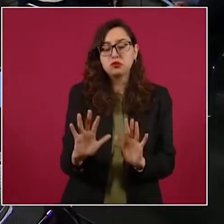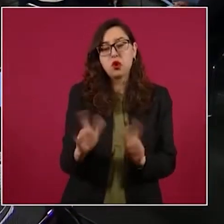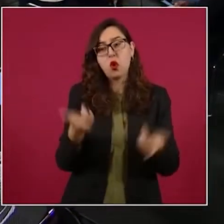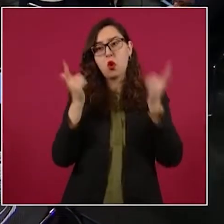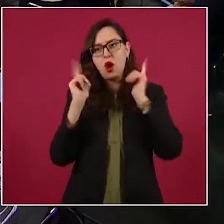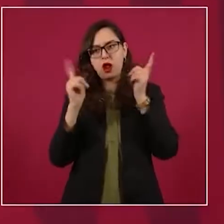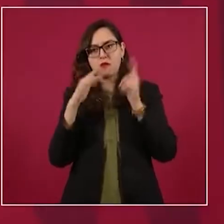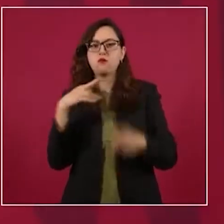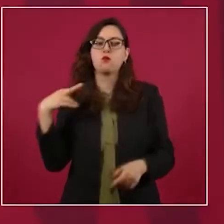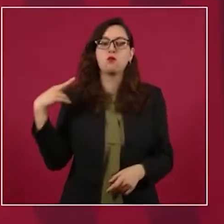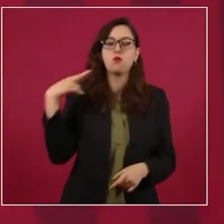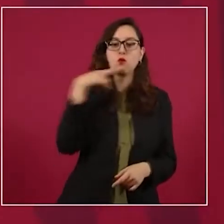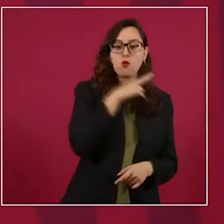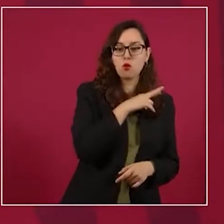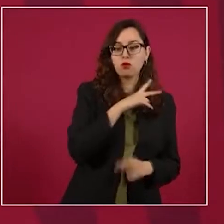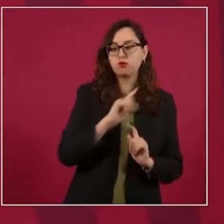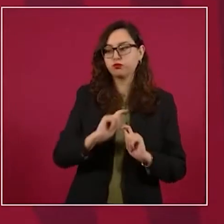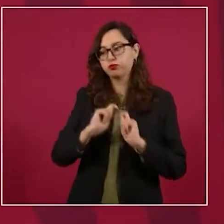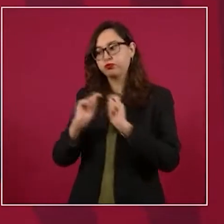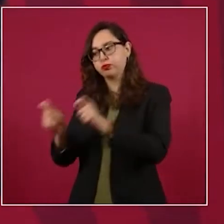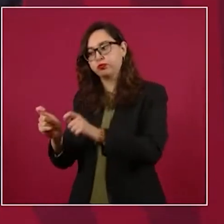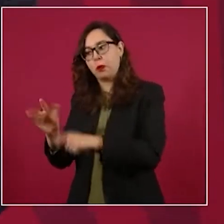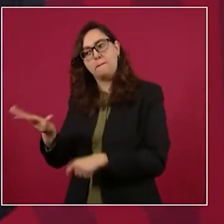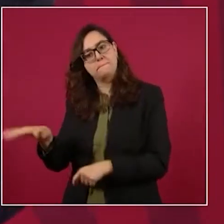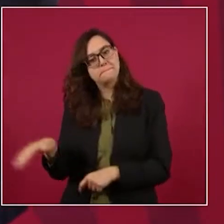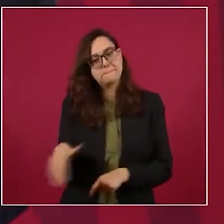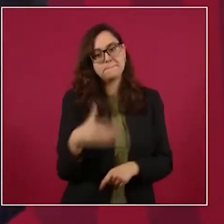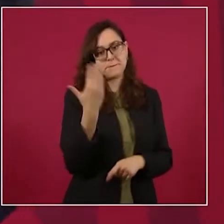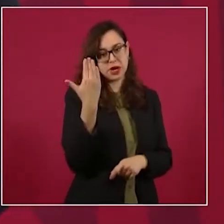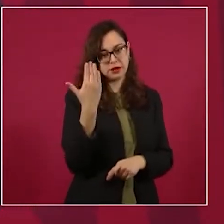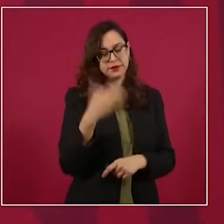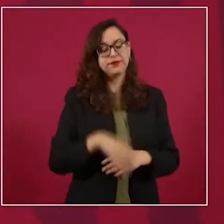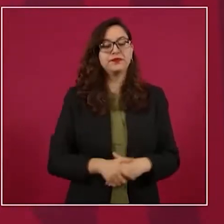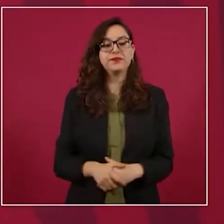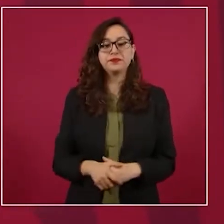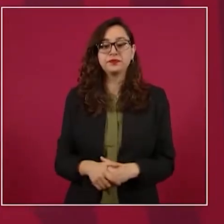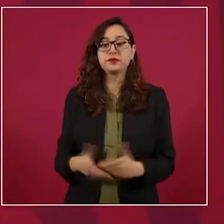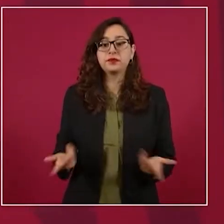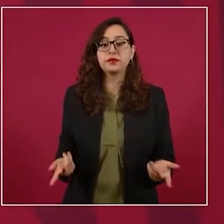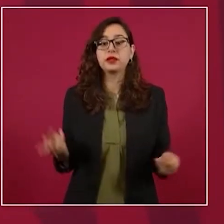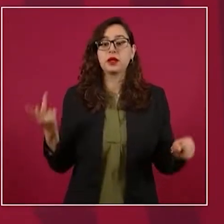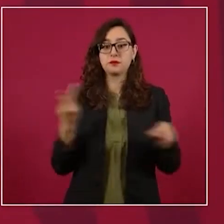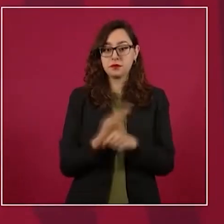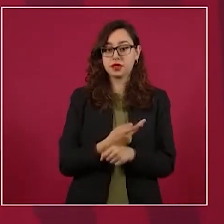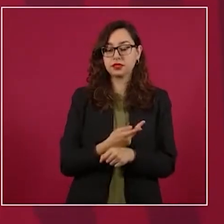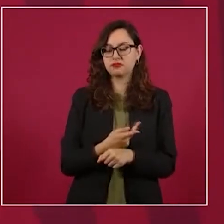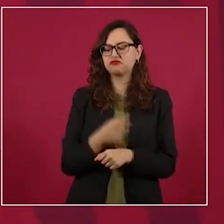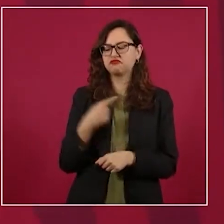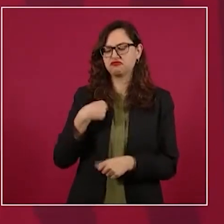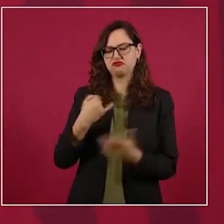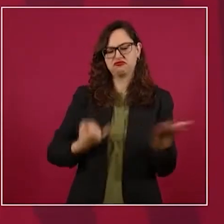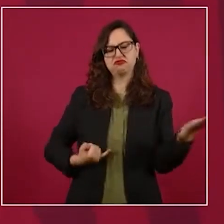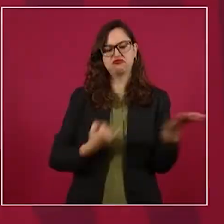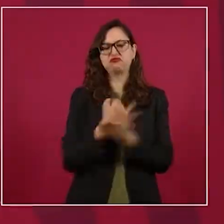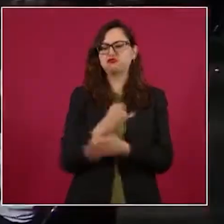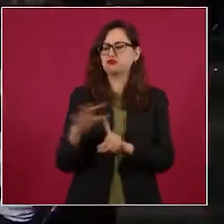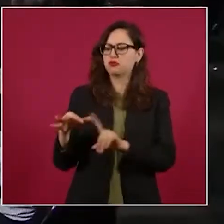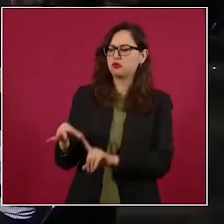porque en Carlos Joaquín, en Canadá hay